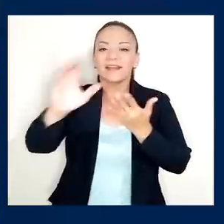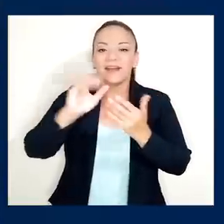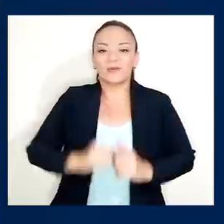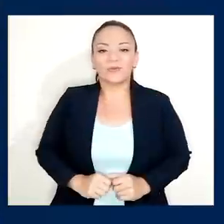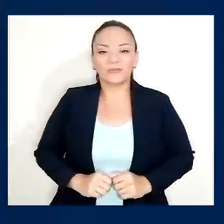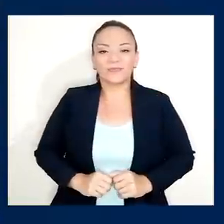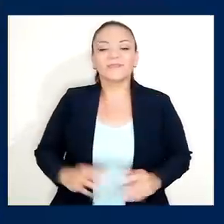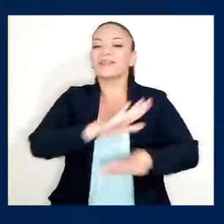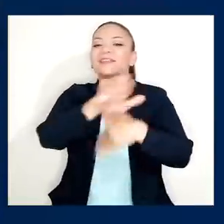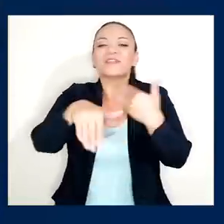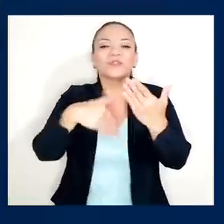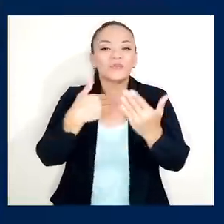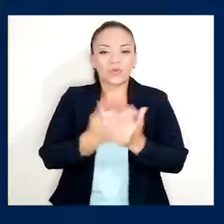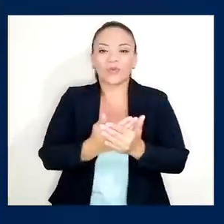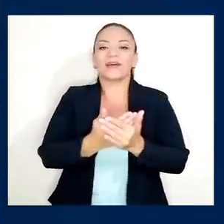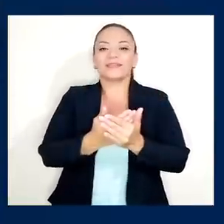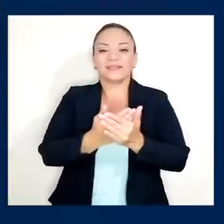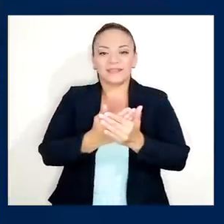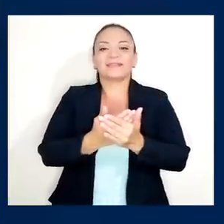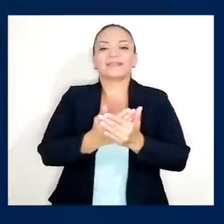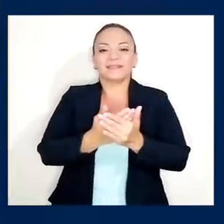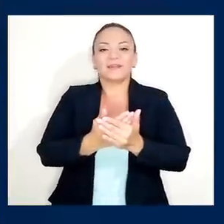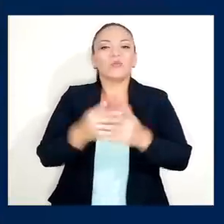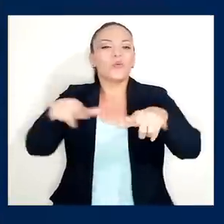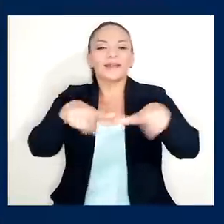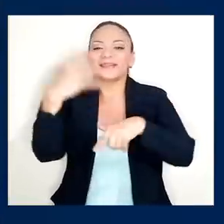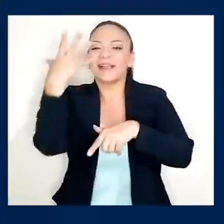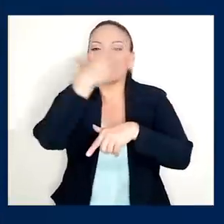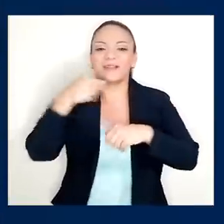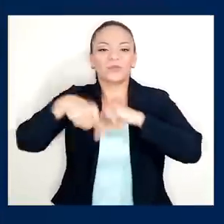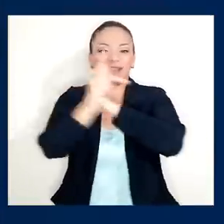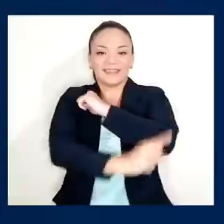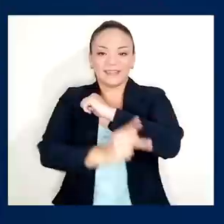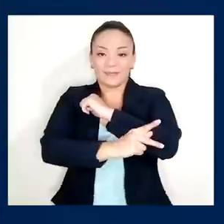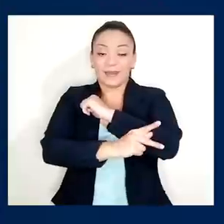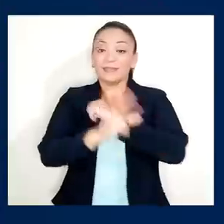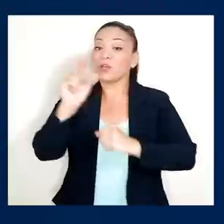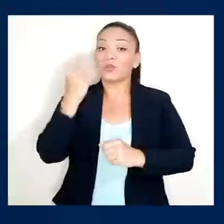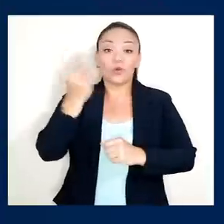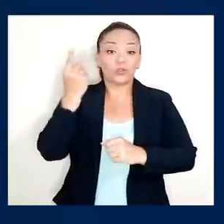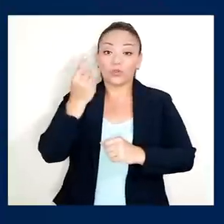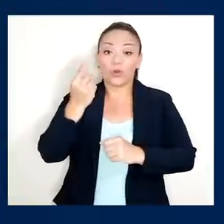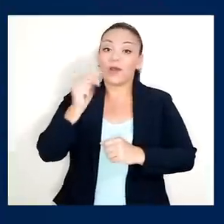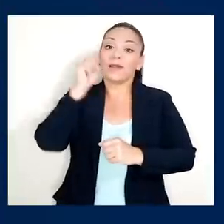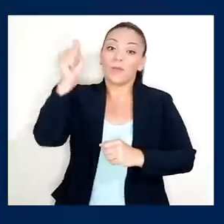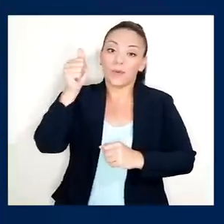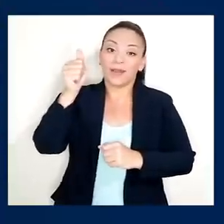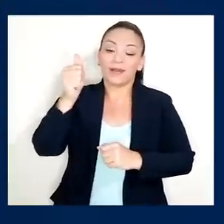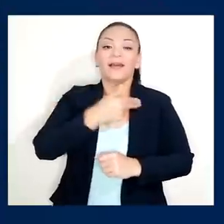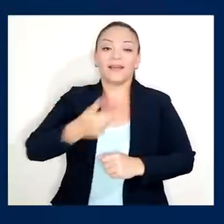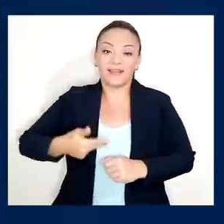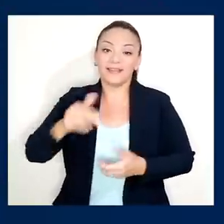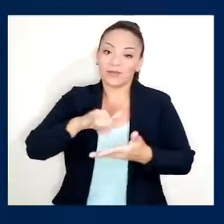Carlos. En todas las partes bellas de este país y no solo en la Cámara.